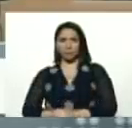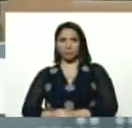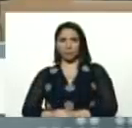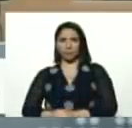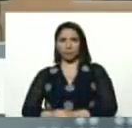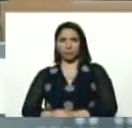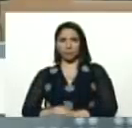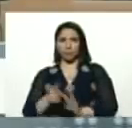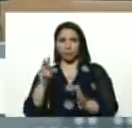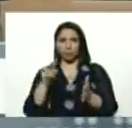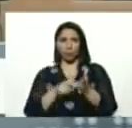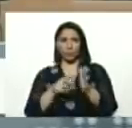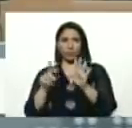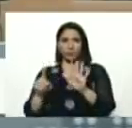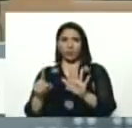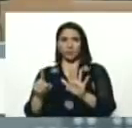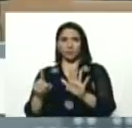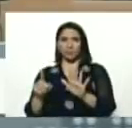2006, 2011,